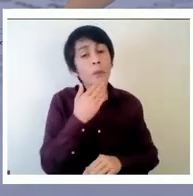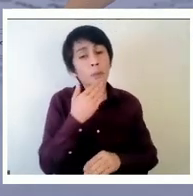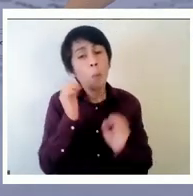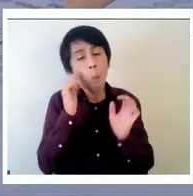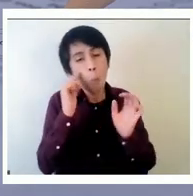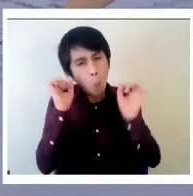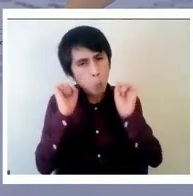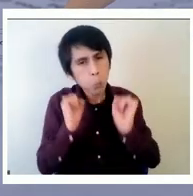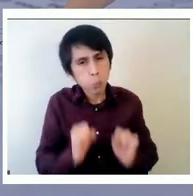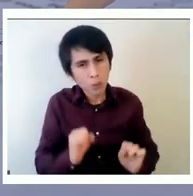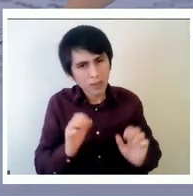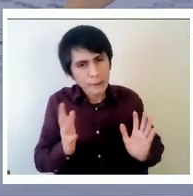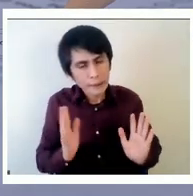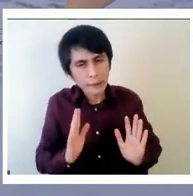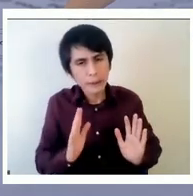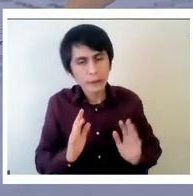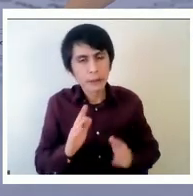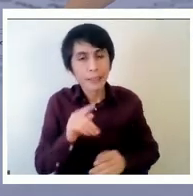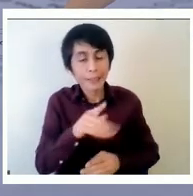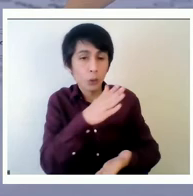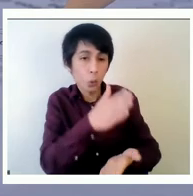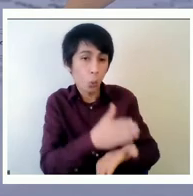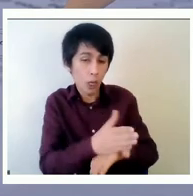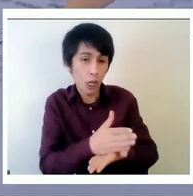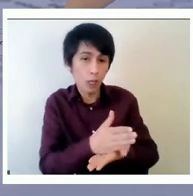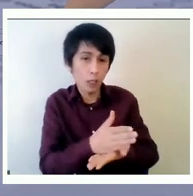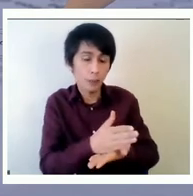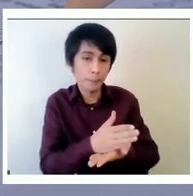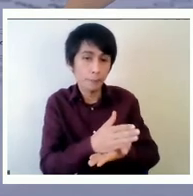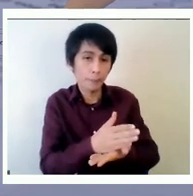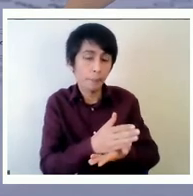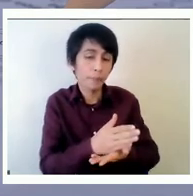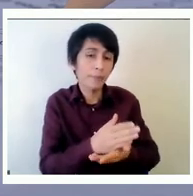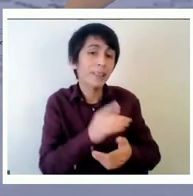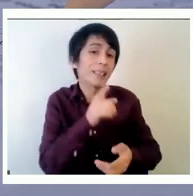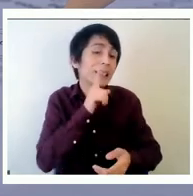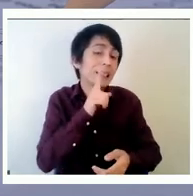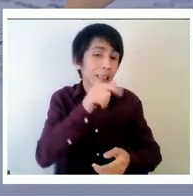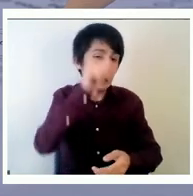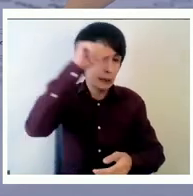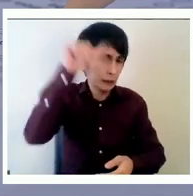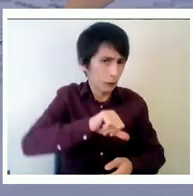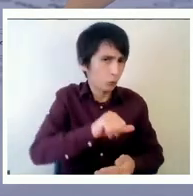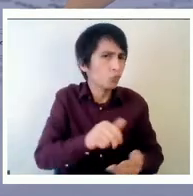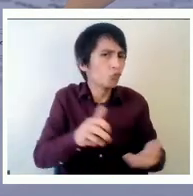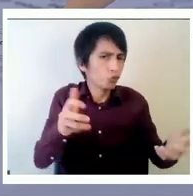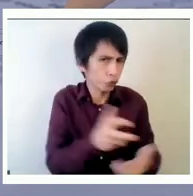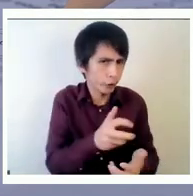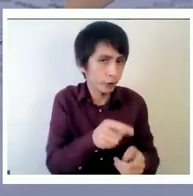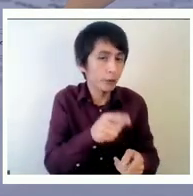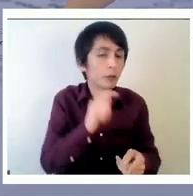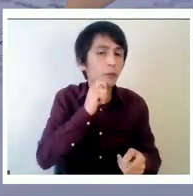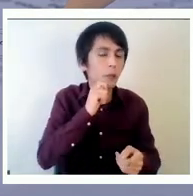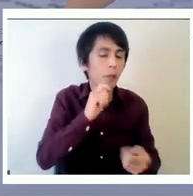el establecimiento de consecuencias duras en el sistema haya generado una movilización del sistema